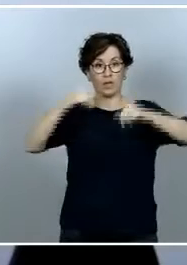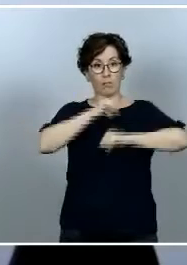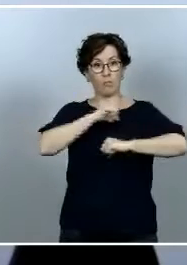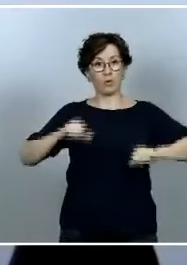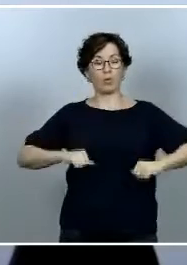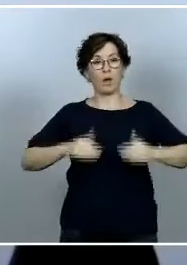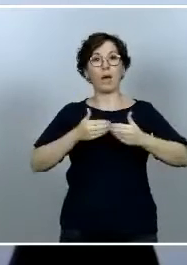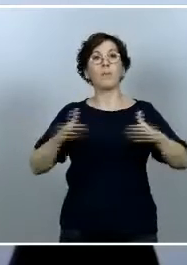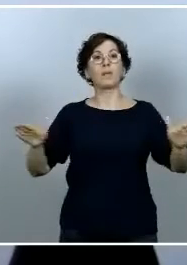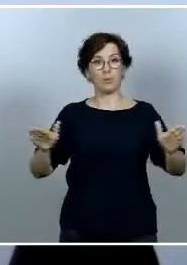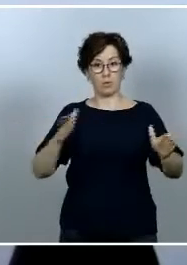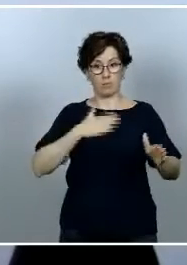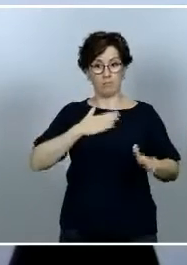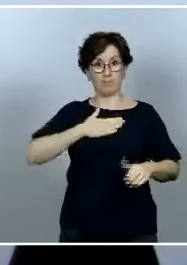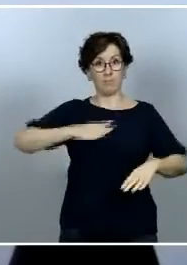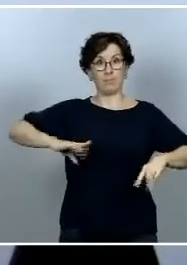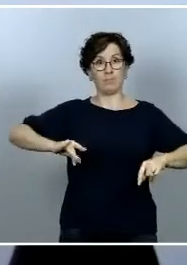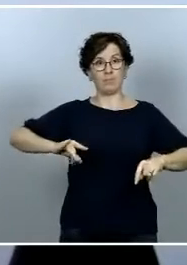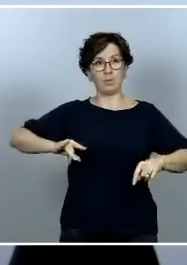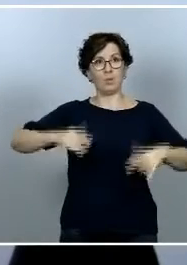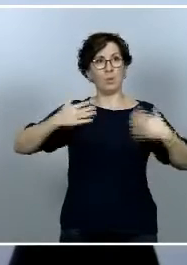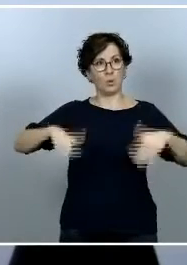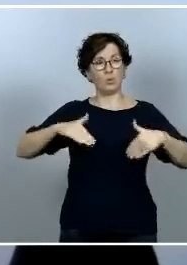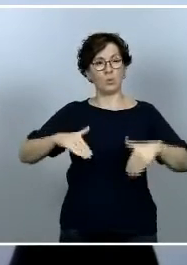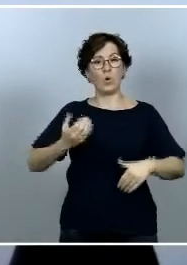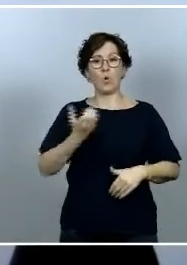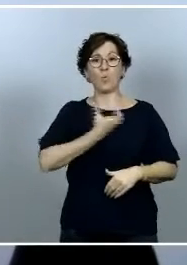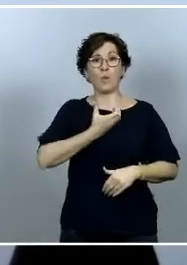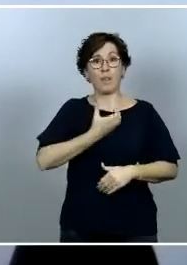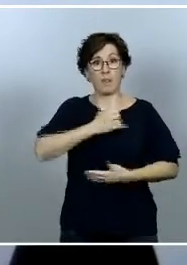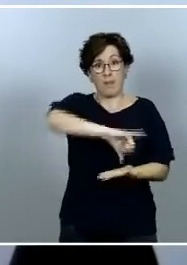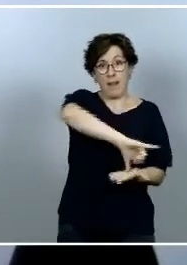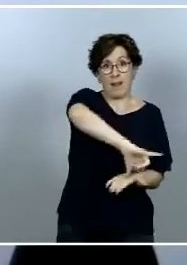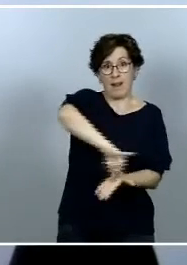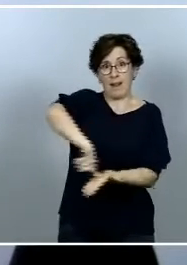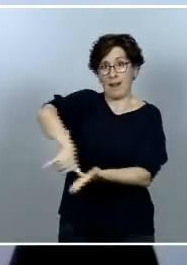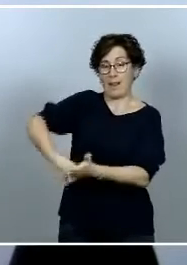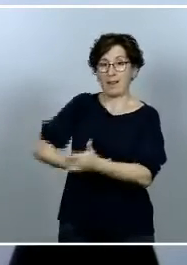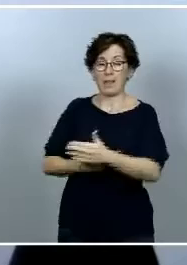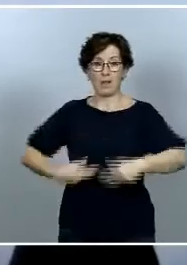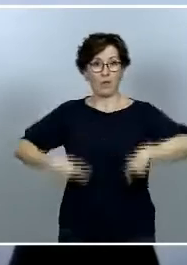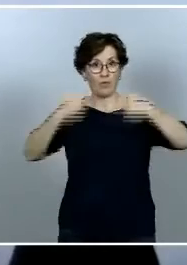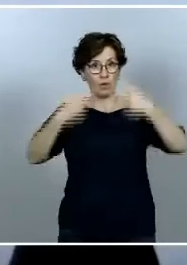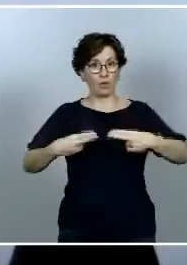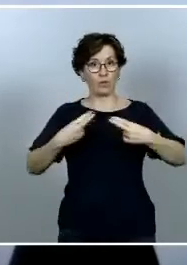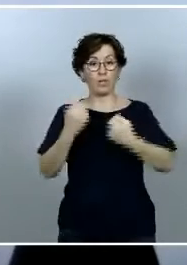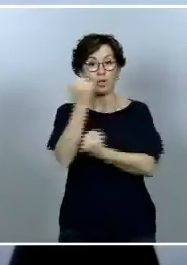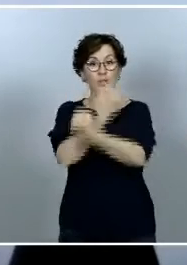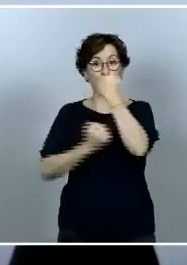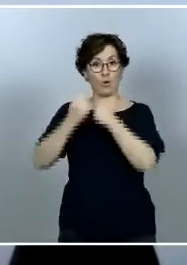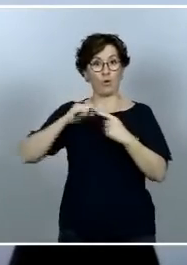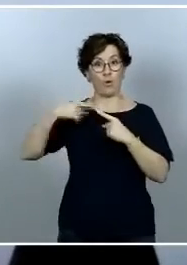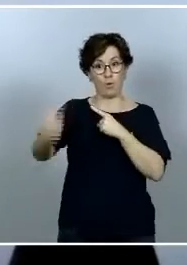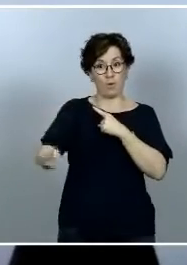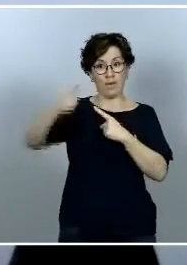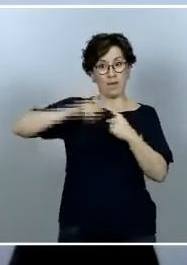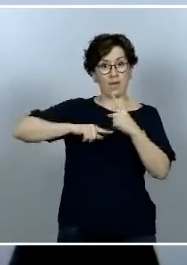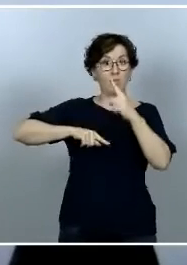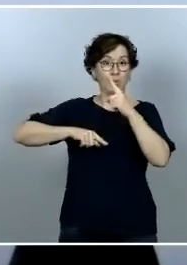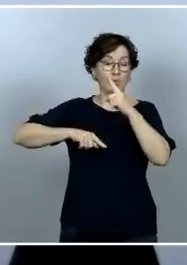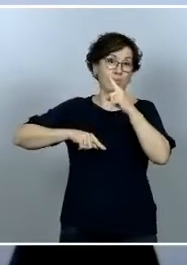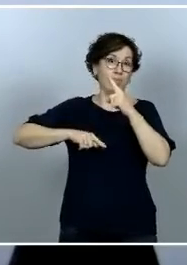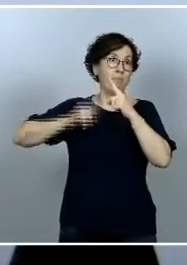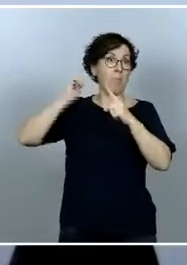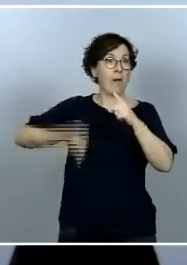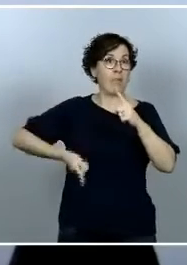comunidad tiene un gran volumen de municipios rayanos y la economía en ambos lados de la raya depende en gran medida de esa apertura de la frontera